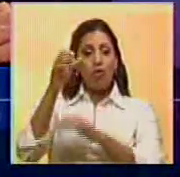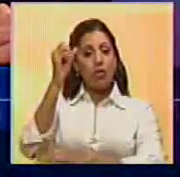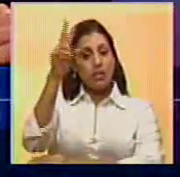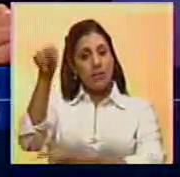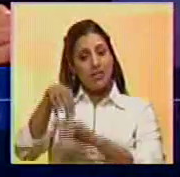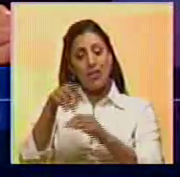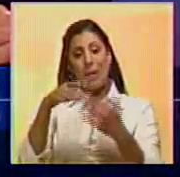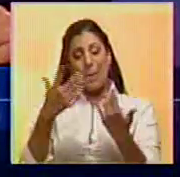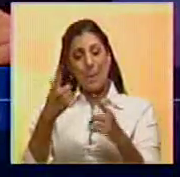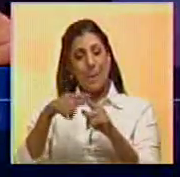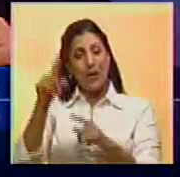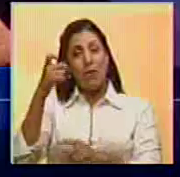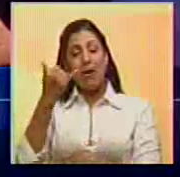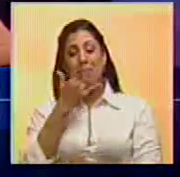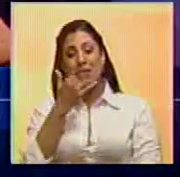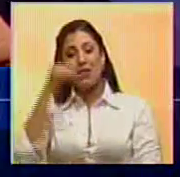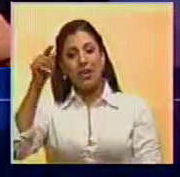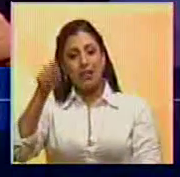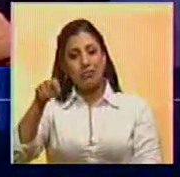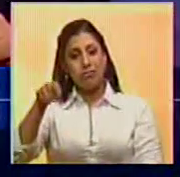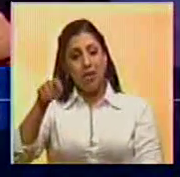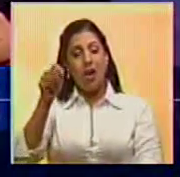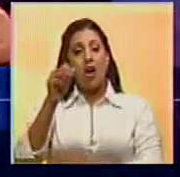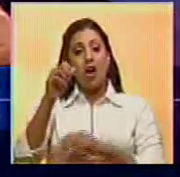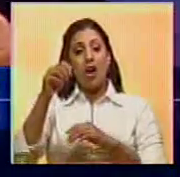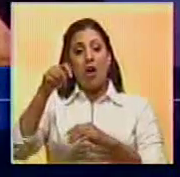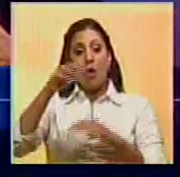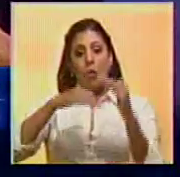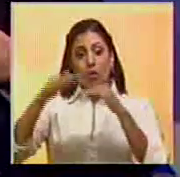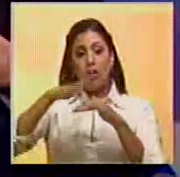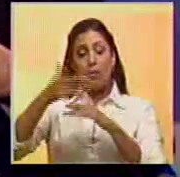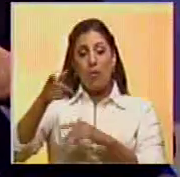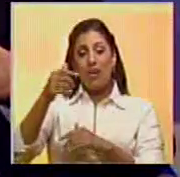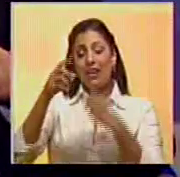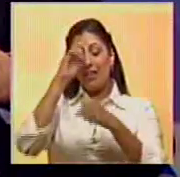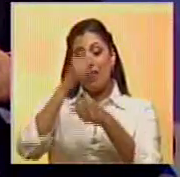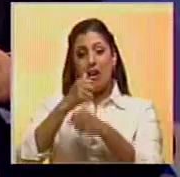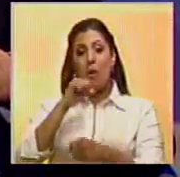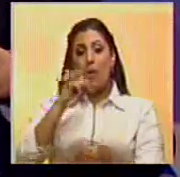que el TSJ es quien se encuentra en desacato a la Constitución por excederse en sus funciones.